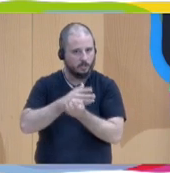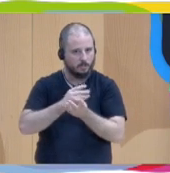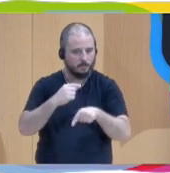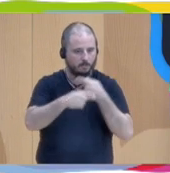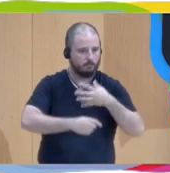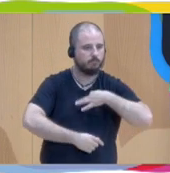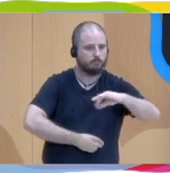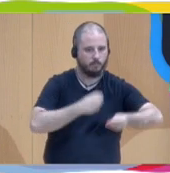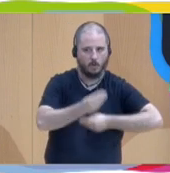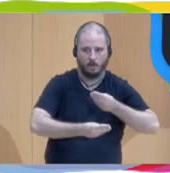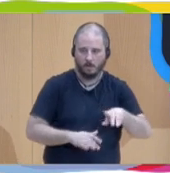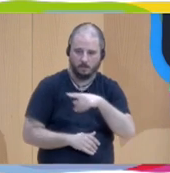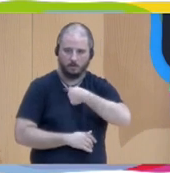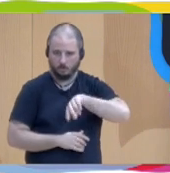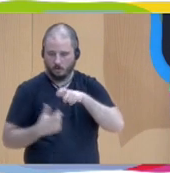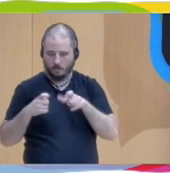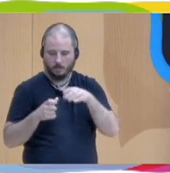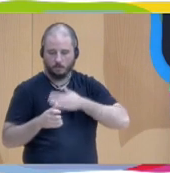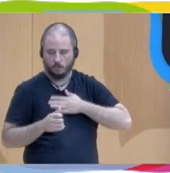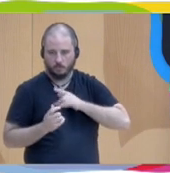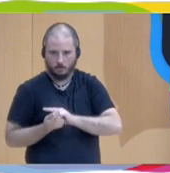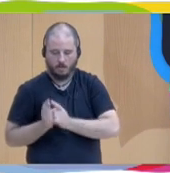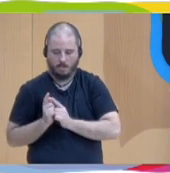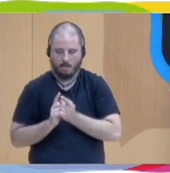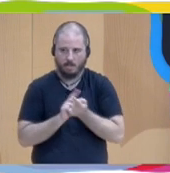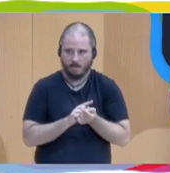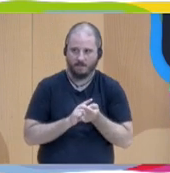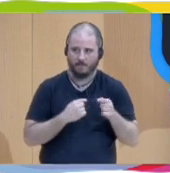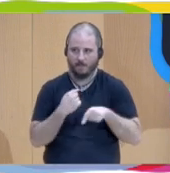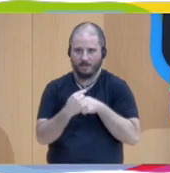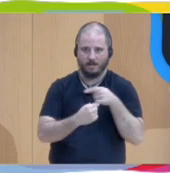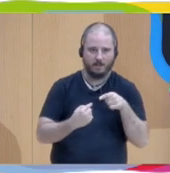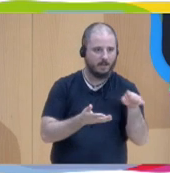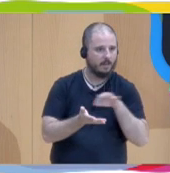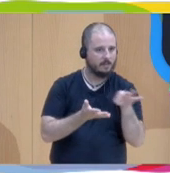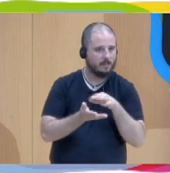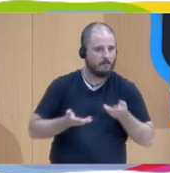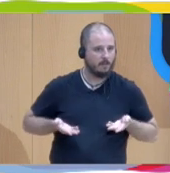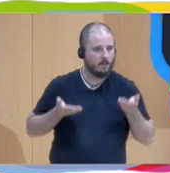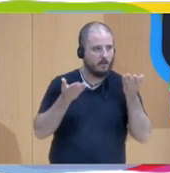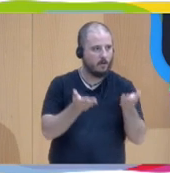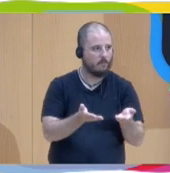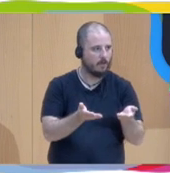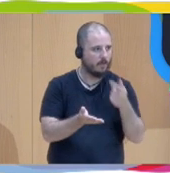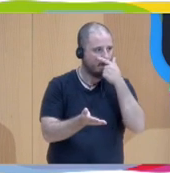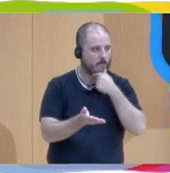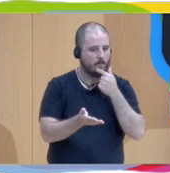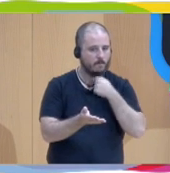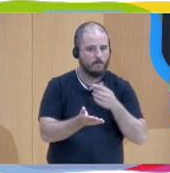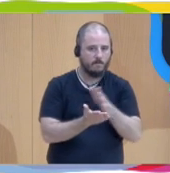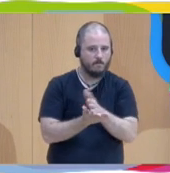Nosotros vamos a hacer algunos cambios en el departamento para ofrecer ya los servicios también, los facilitadores,